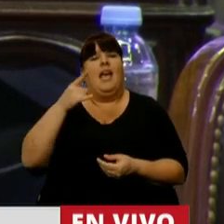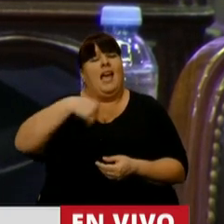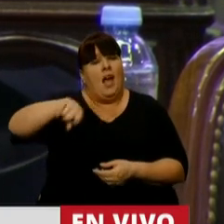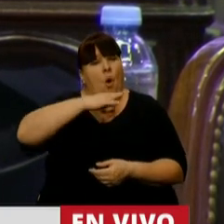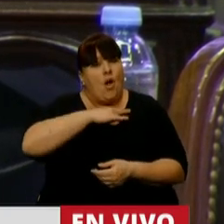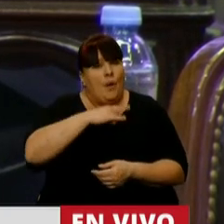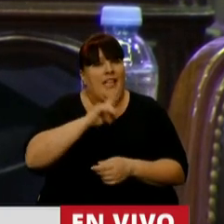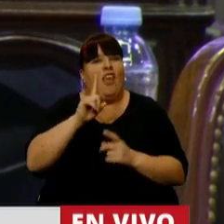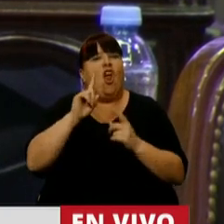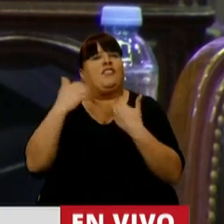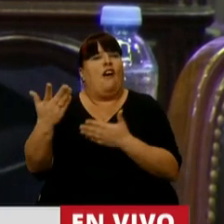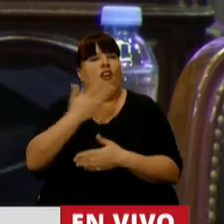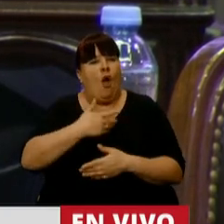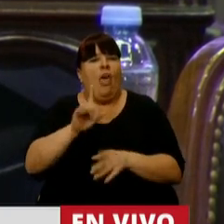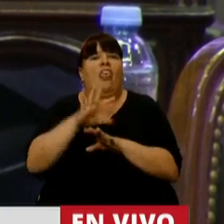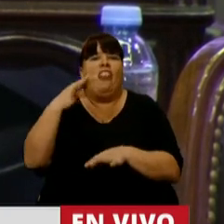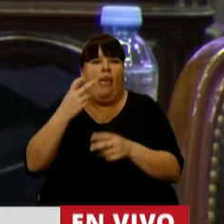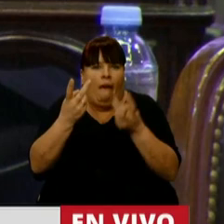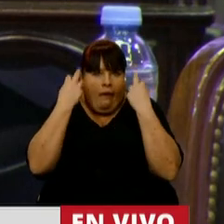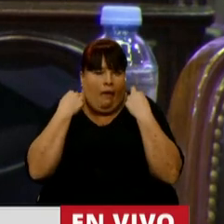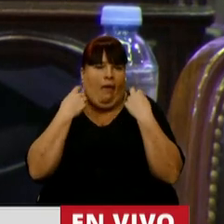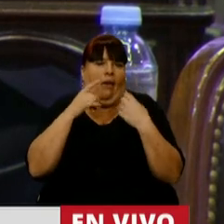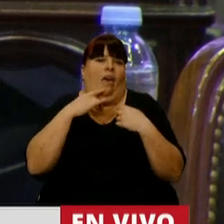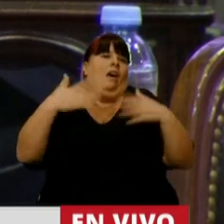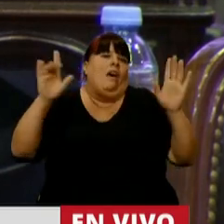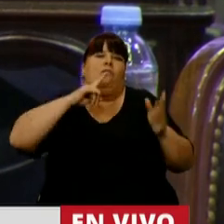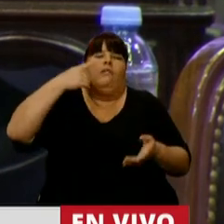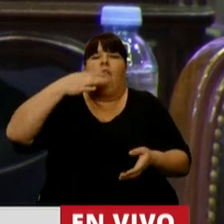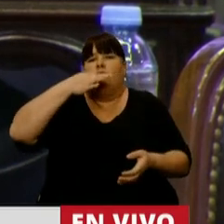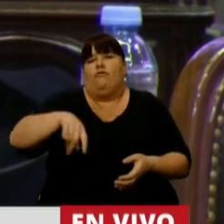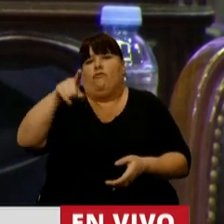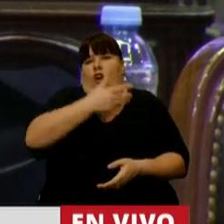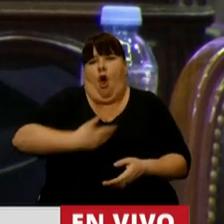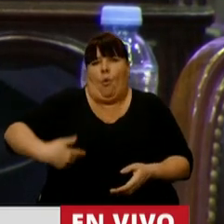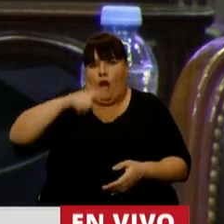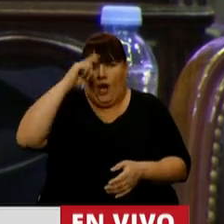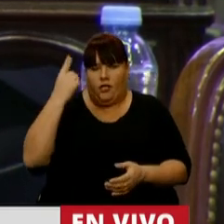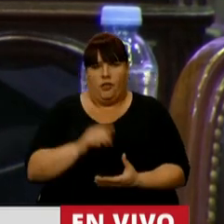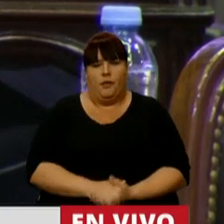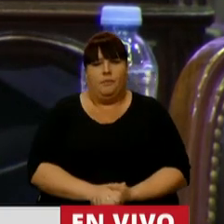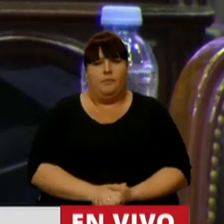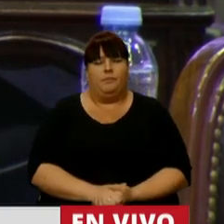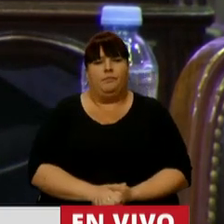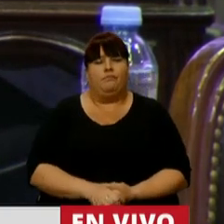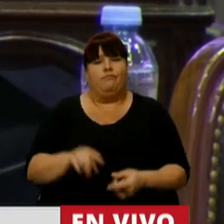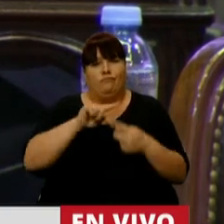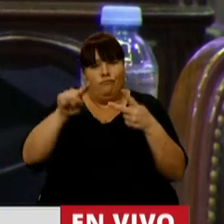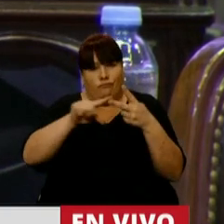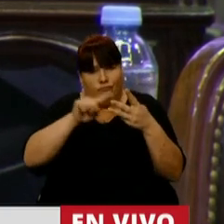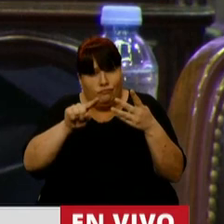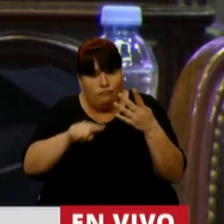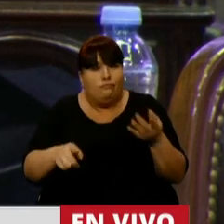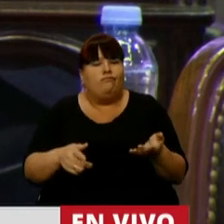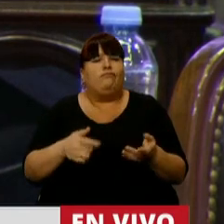las universidades no afines, de rodillas y a merced del Gobierno Nacional. Por todas estas razones,